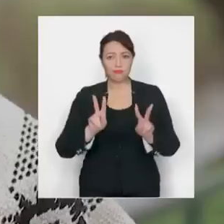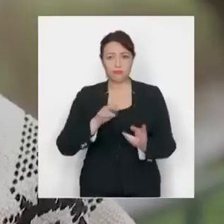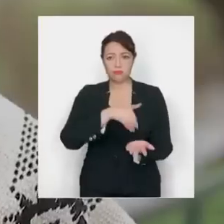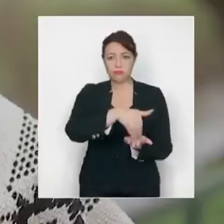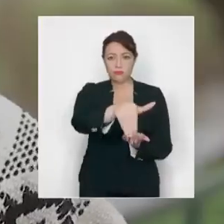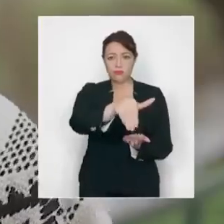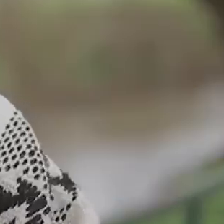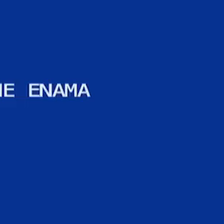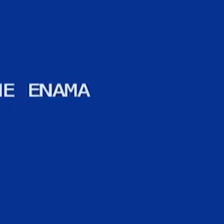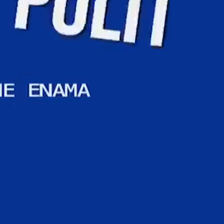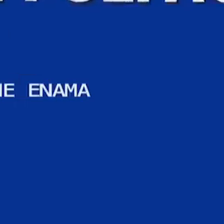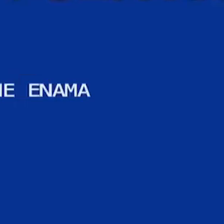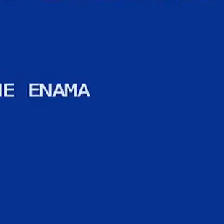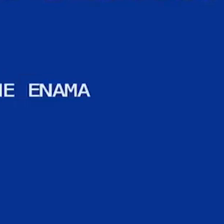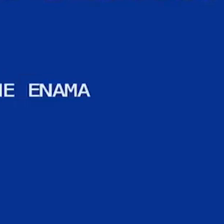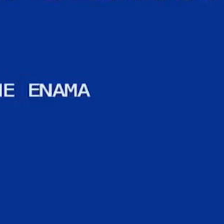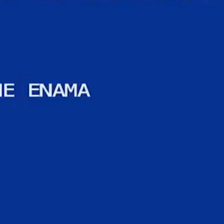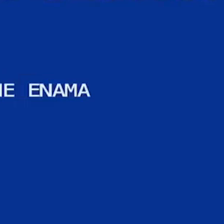Rechazamos.